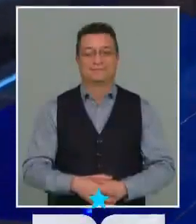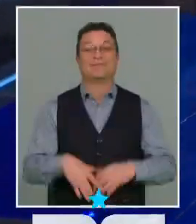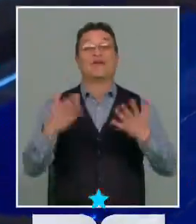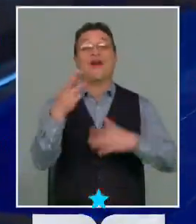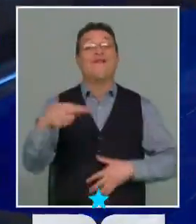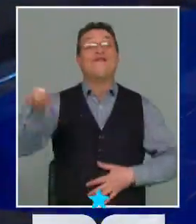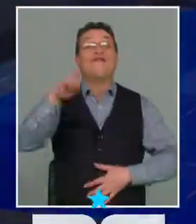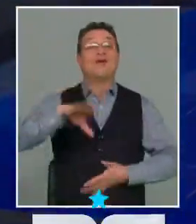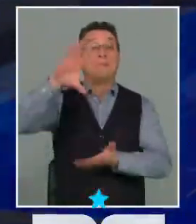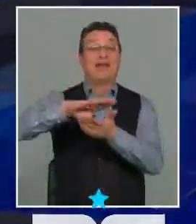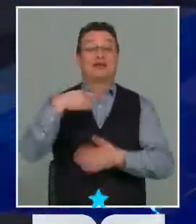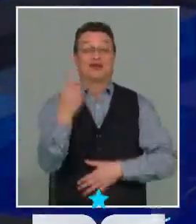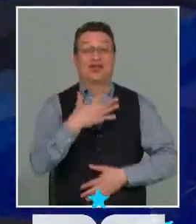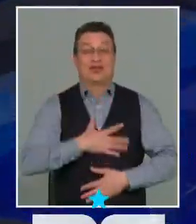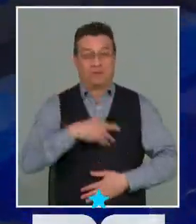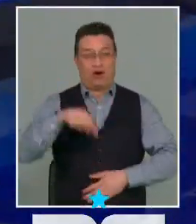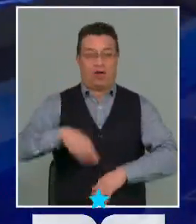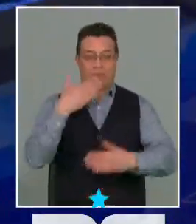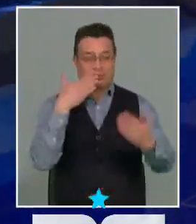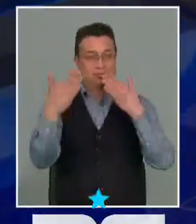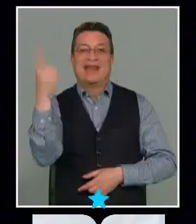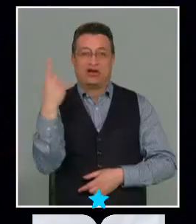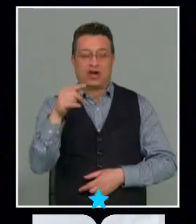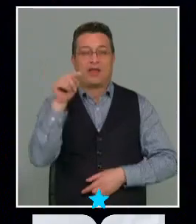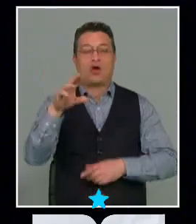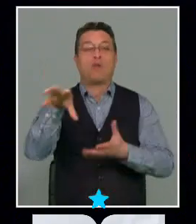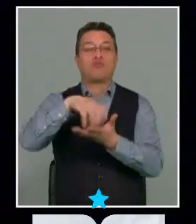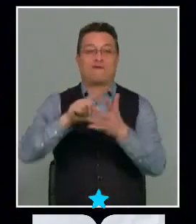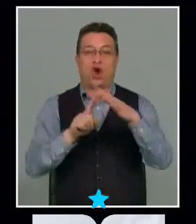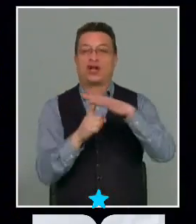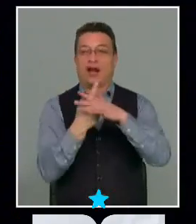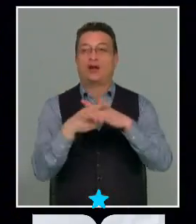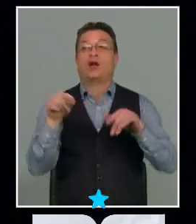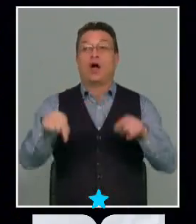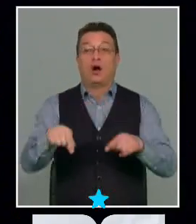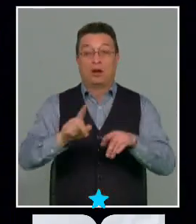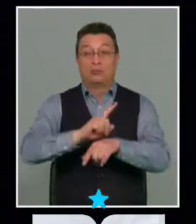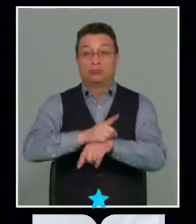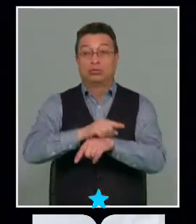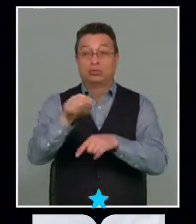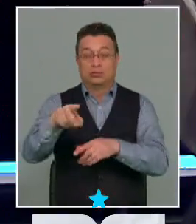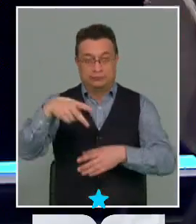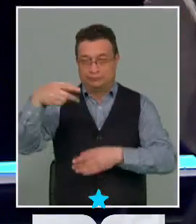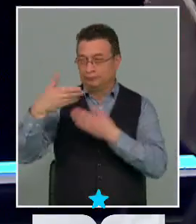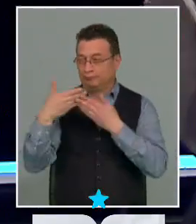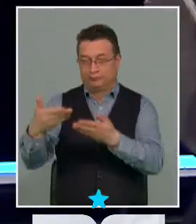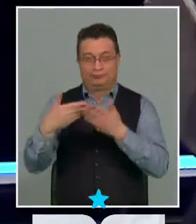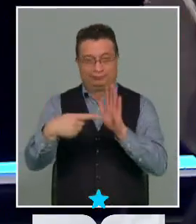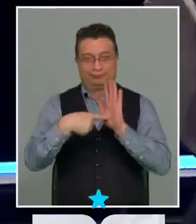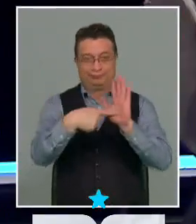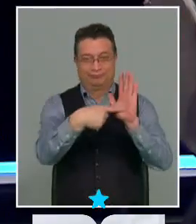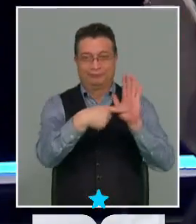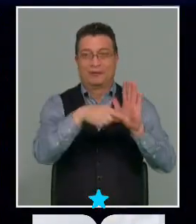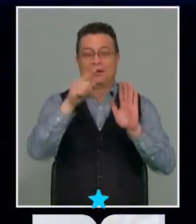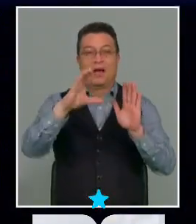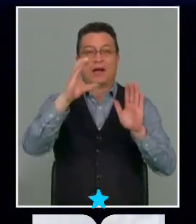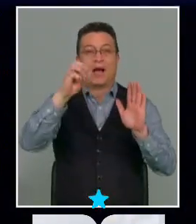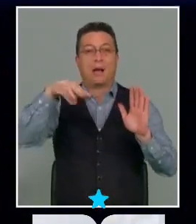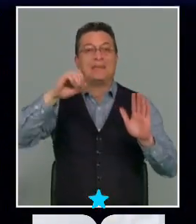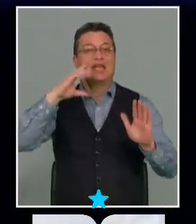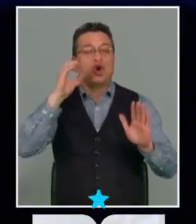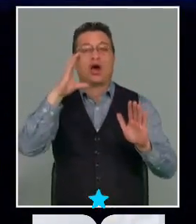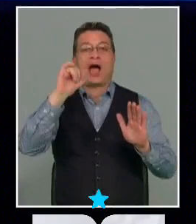Regresamos al país que queremos. minuto de conversar con nuestro panel. Comenzamos a nuestros invitados de esta jornada, Camilo